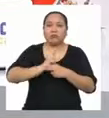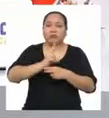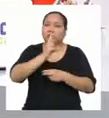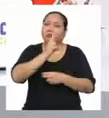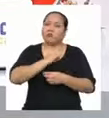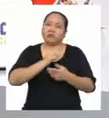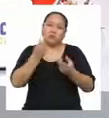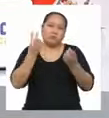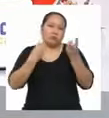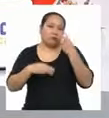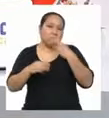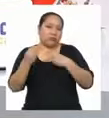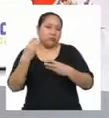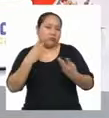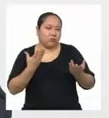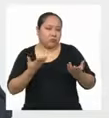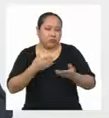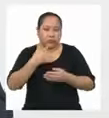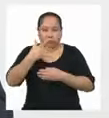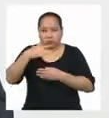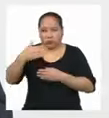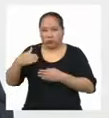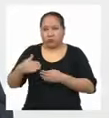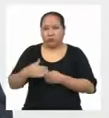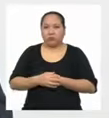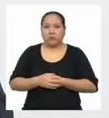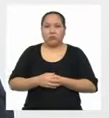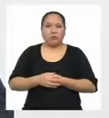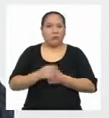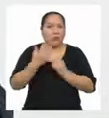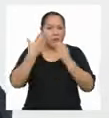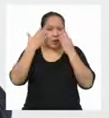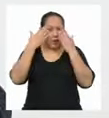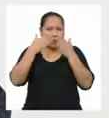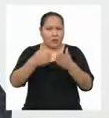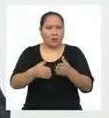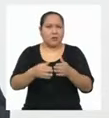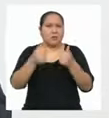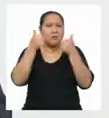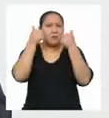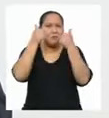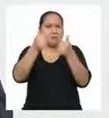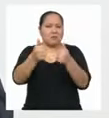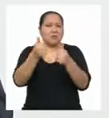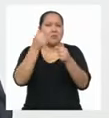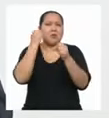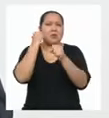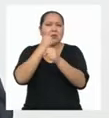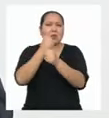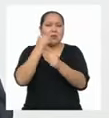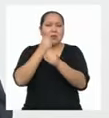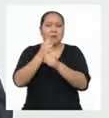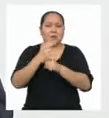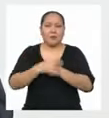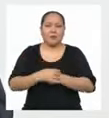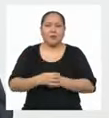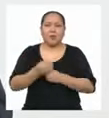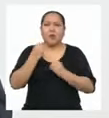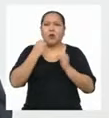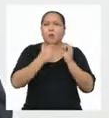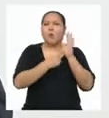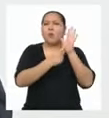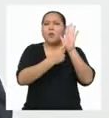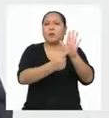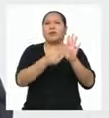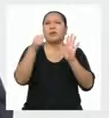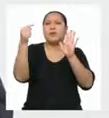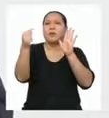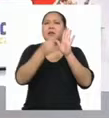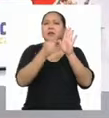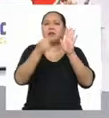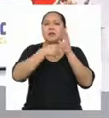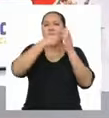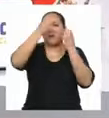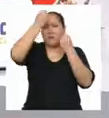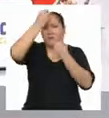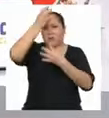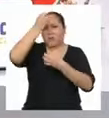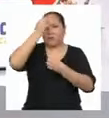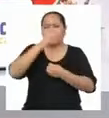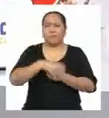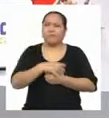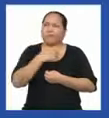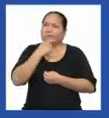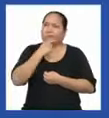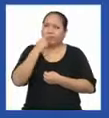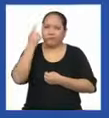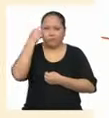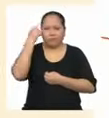Centros comerciales Etcétera Qué preciso Gran trabajo ¿Y cómo presentarías La información final? ¿Qué